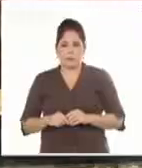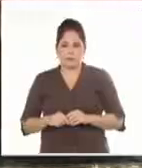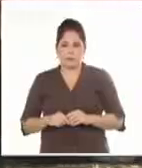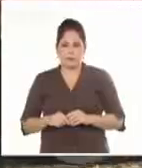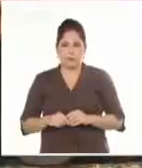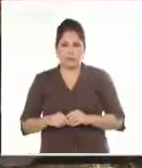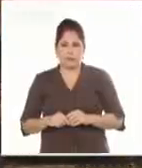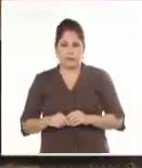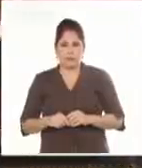Espinoza.